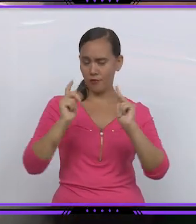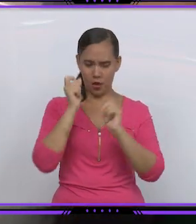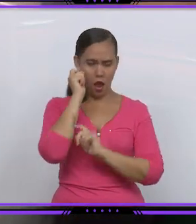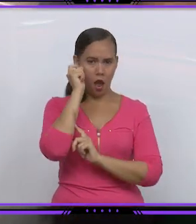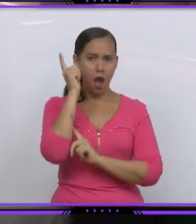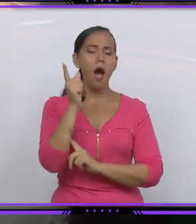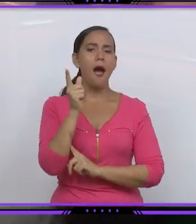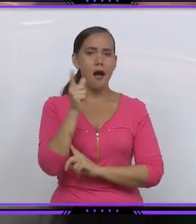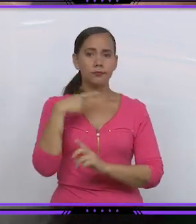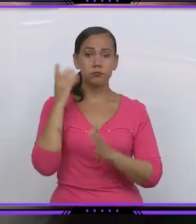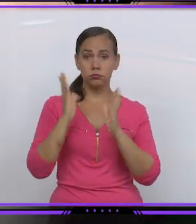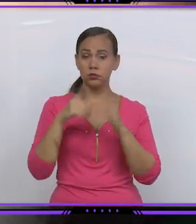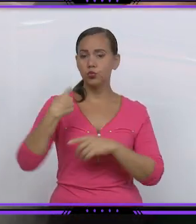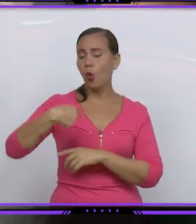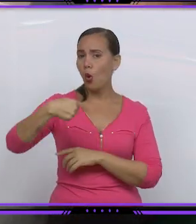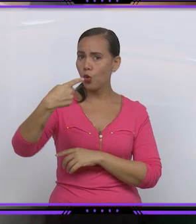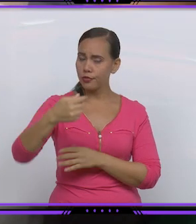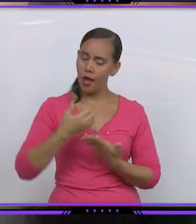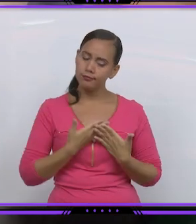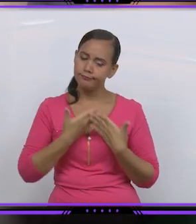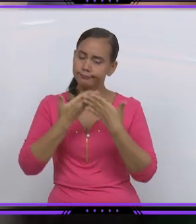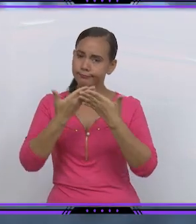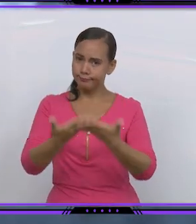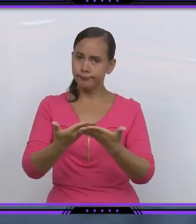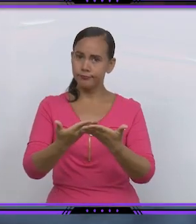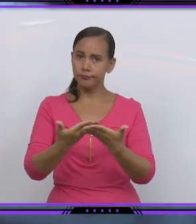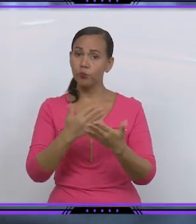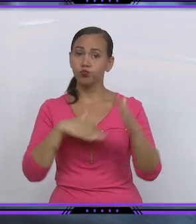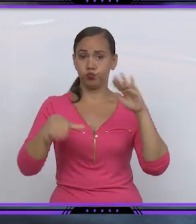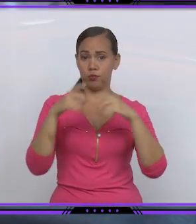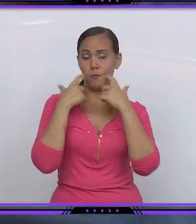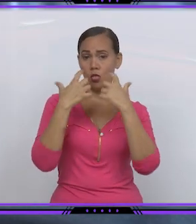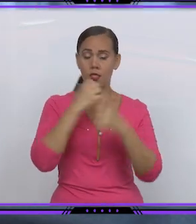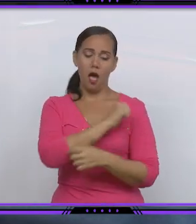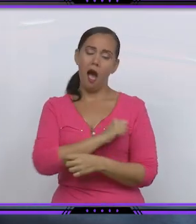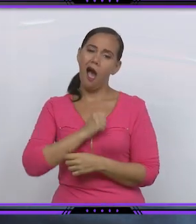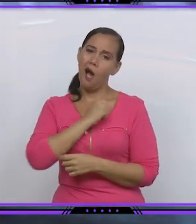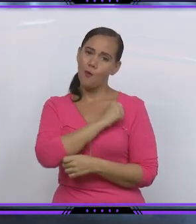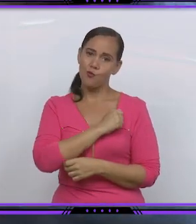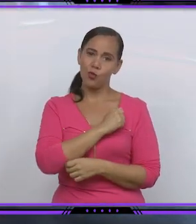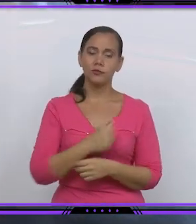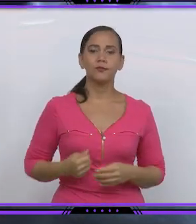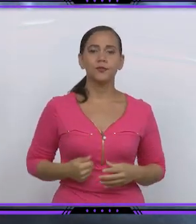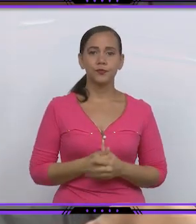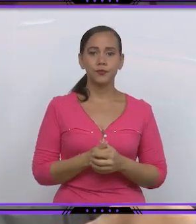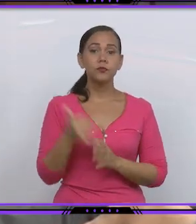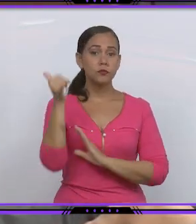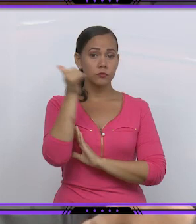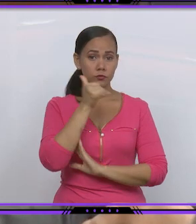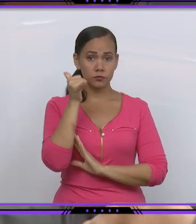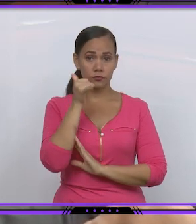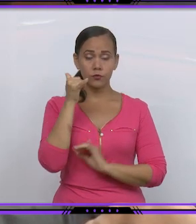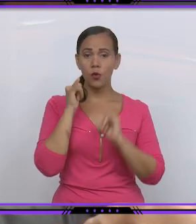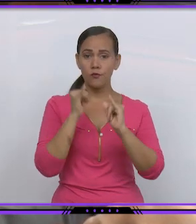que en cada jornada brindan asistencia de alto nivel y mucho amor. El camarógrafo José Antonio Armas y